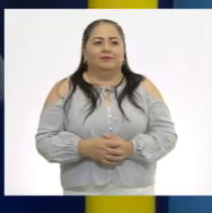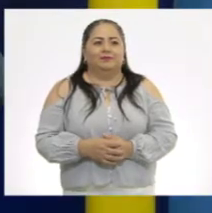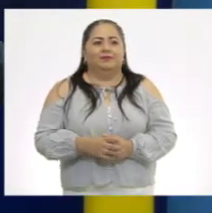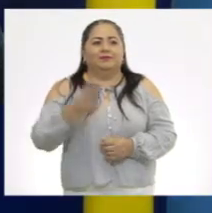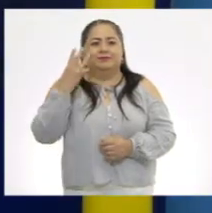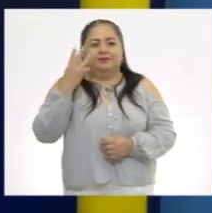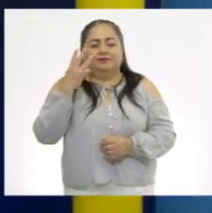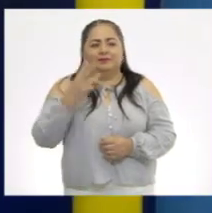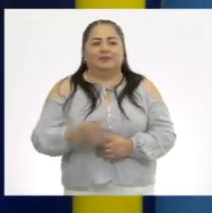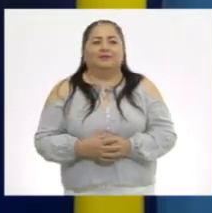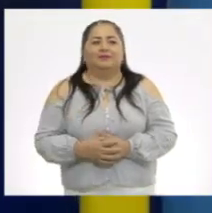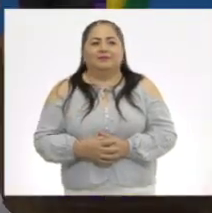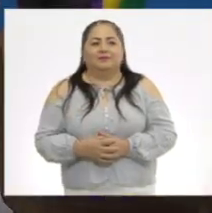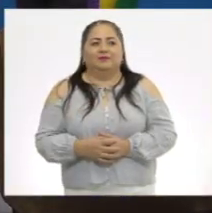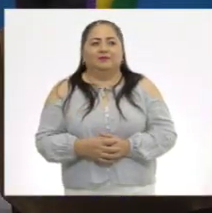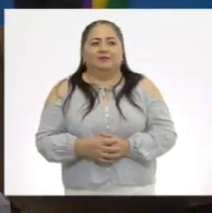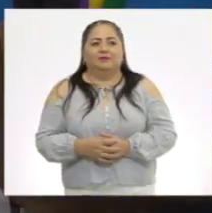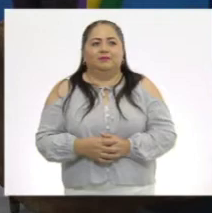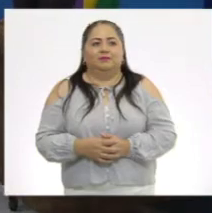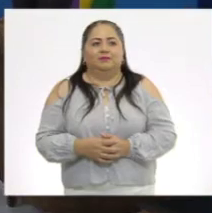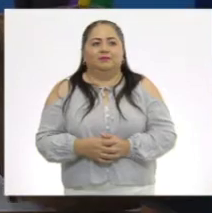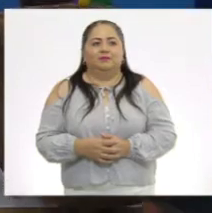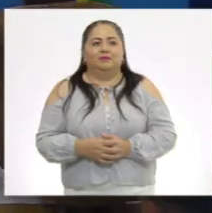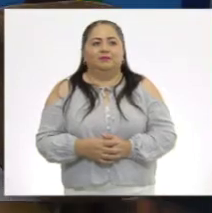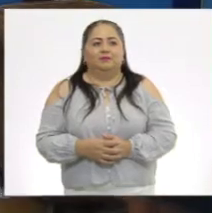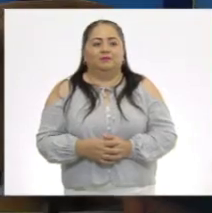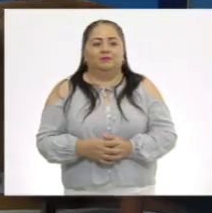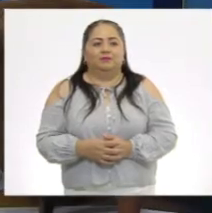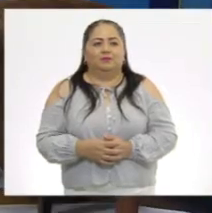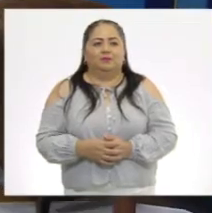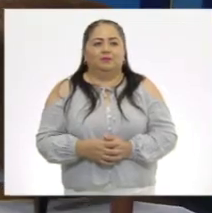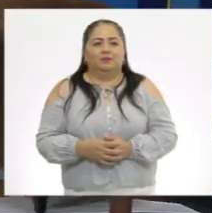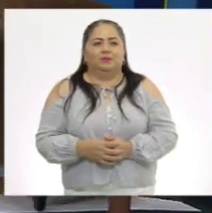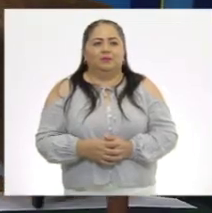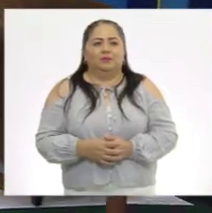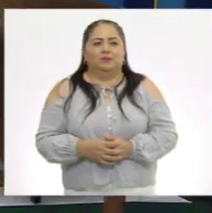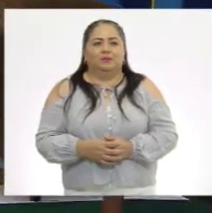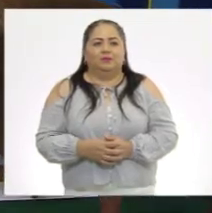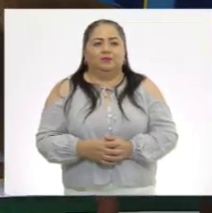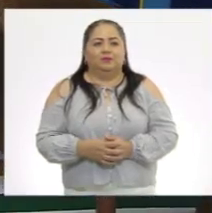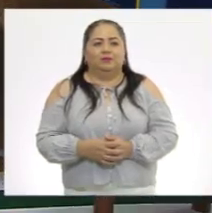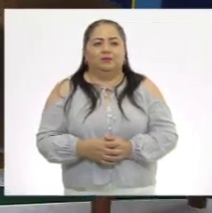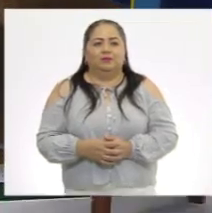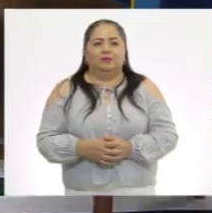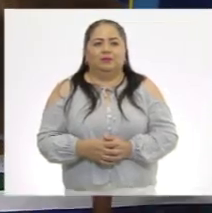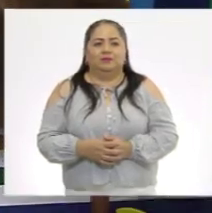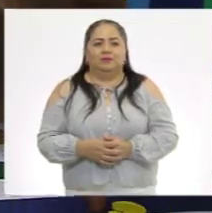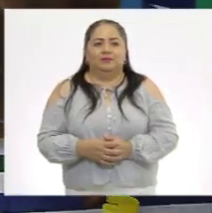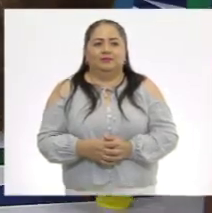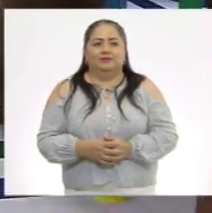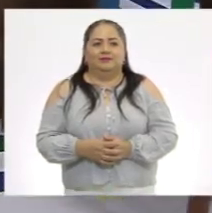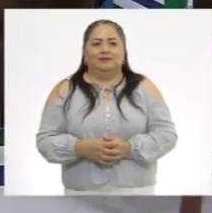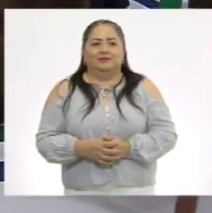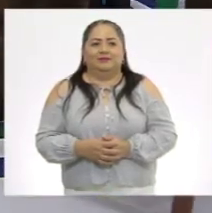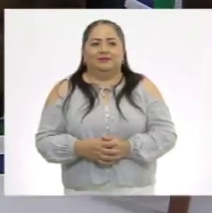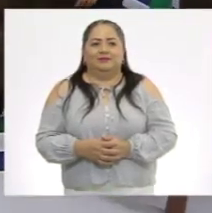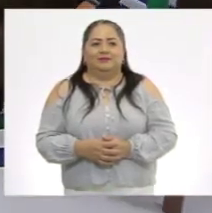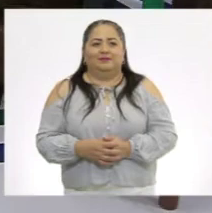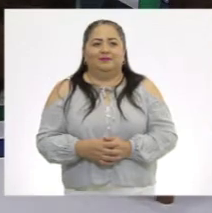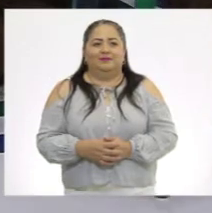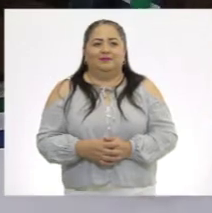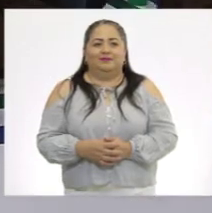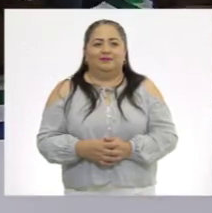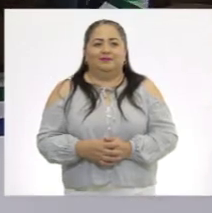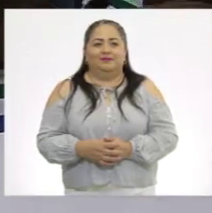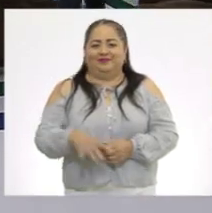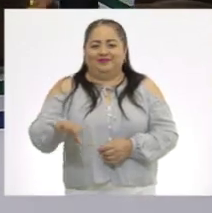Tres. Esto que suena es un tres. Sí. Venga, búscalo, búscalo, por ahí anda. Tres... Estás frío, frío...